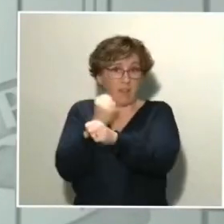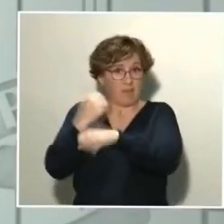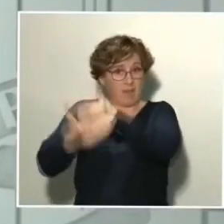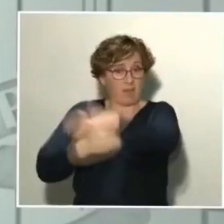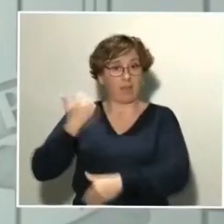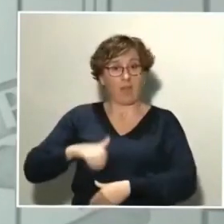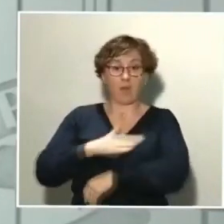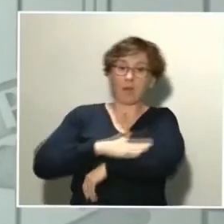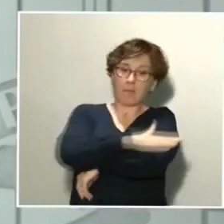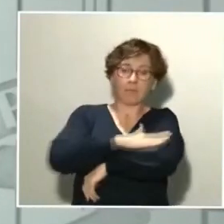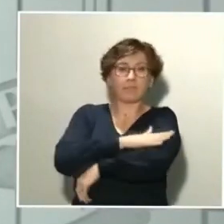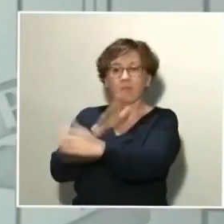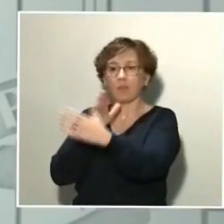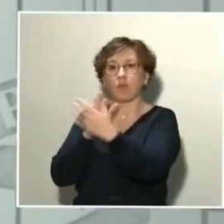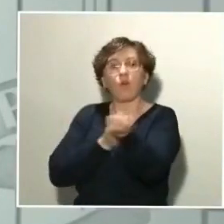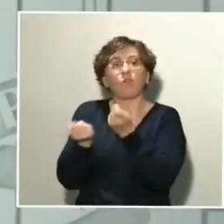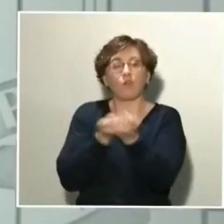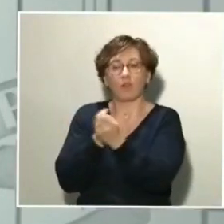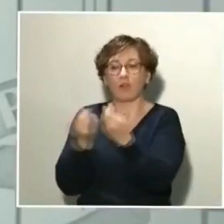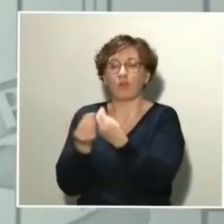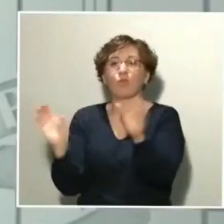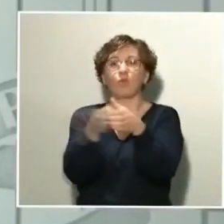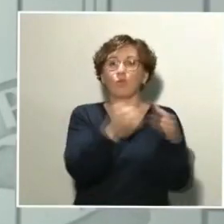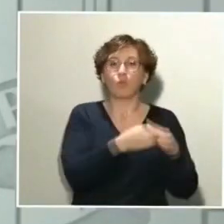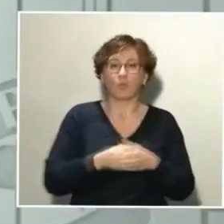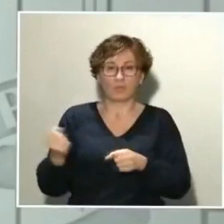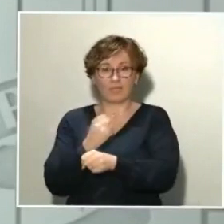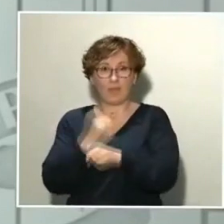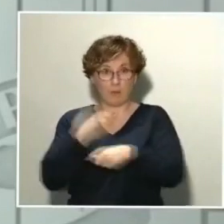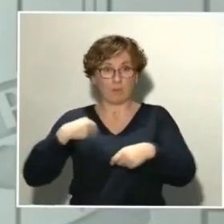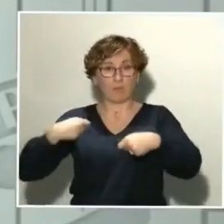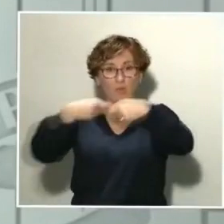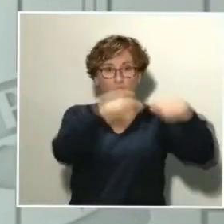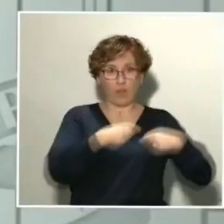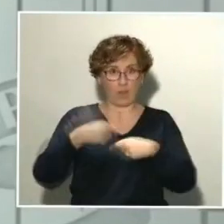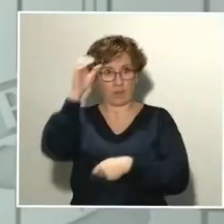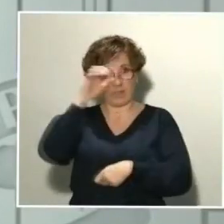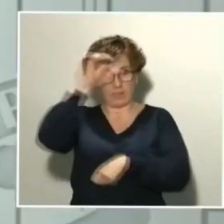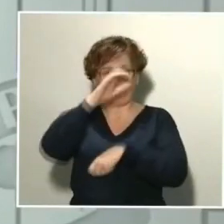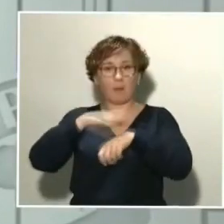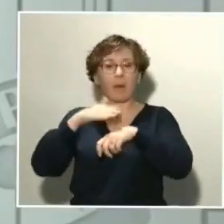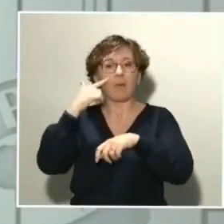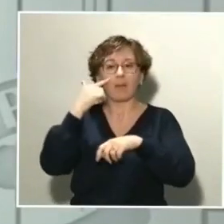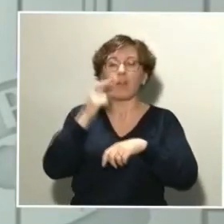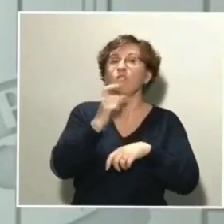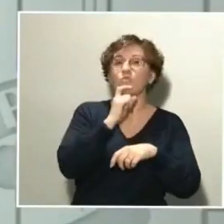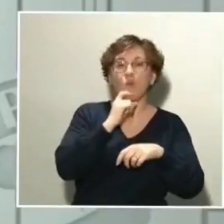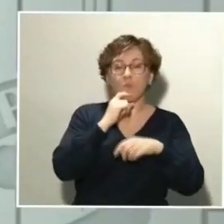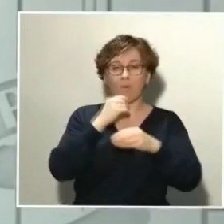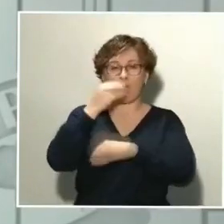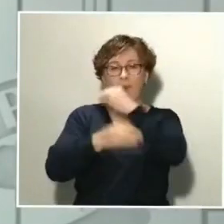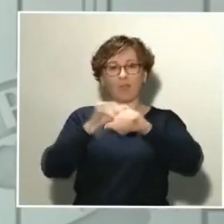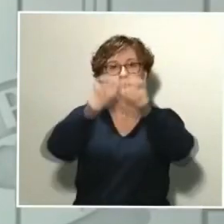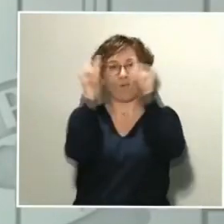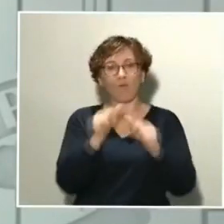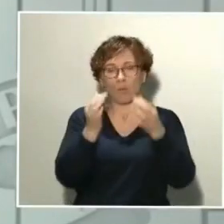los grupos de trabajo con las sociedades científicas que tenemos, están coordinándose para establecer unos algoritmos y unos mecanismos o unos criterios